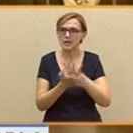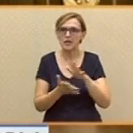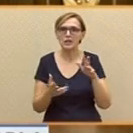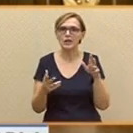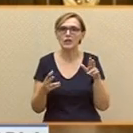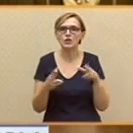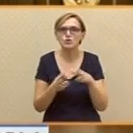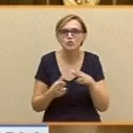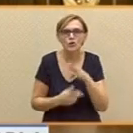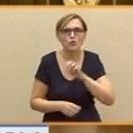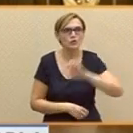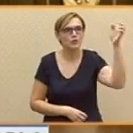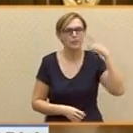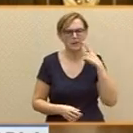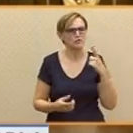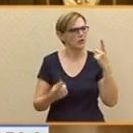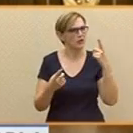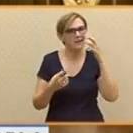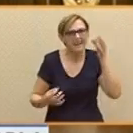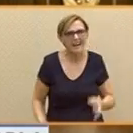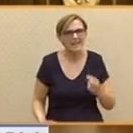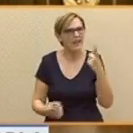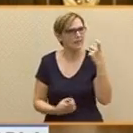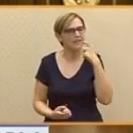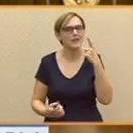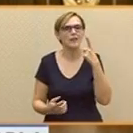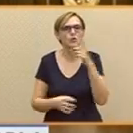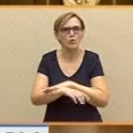Lo que hace falta es un gobierno que dé la cara por la gente, señor Mariano Rajoy.